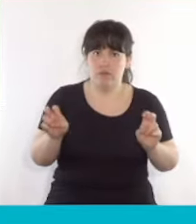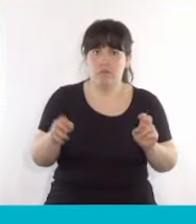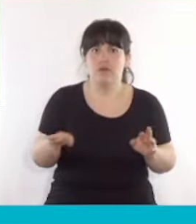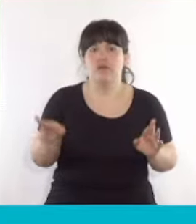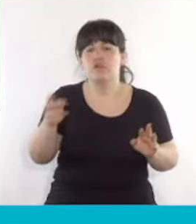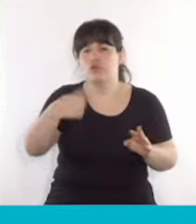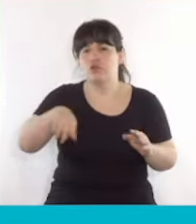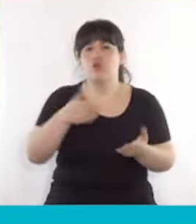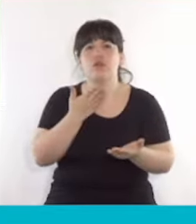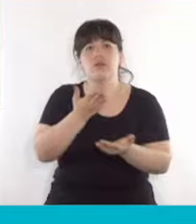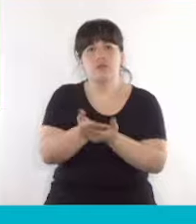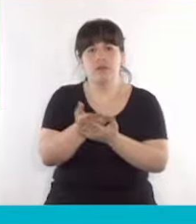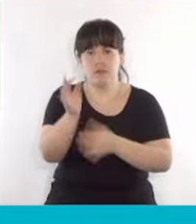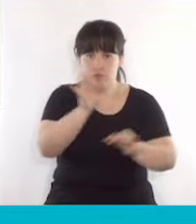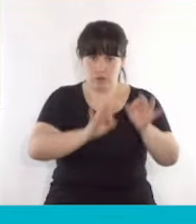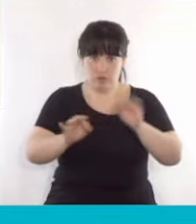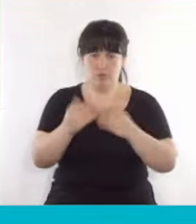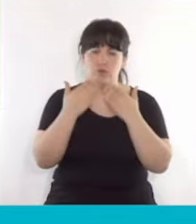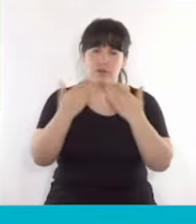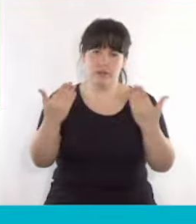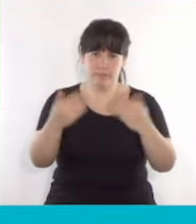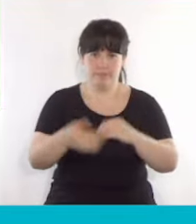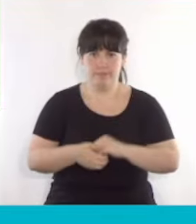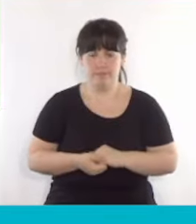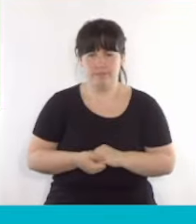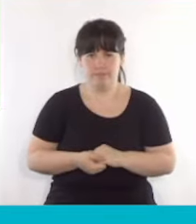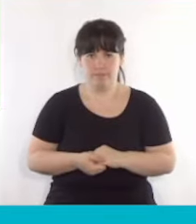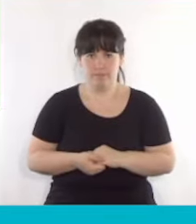pedimos a nuestros pares con este proyecto. Muchas gracias.